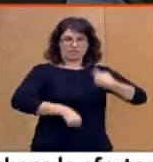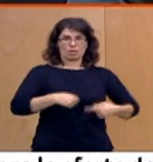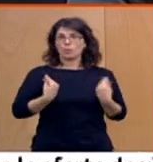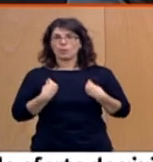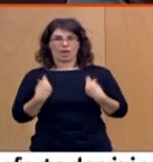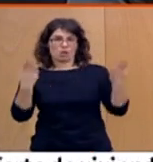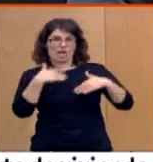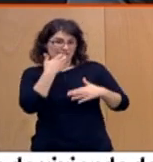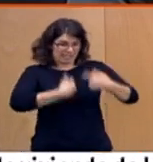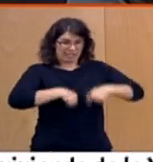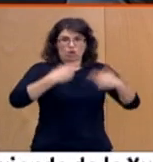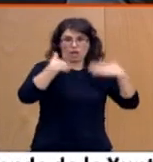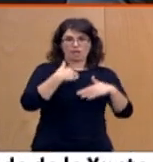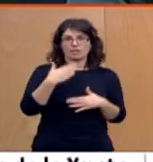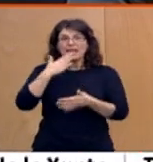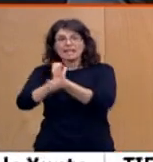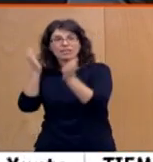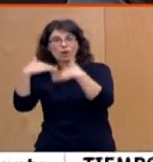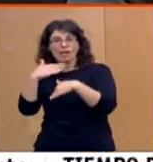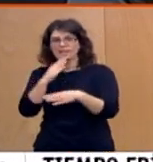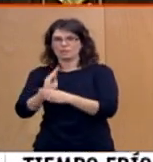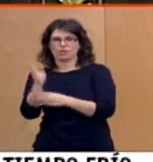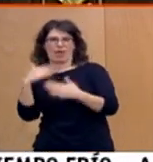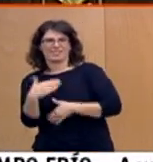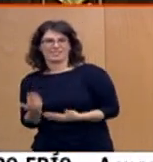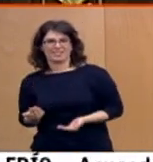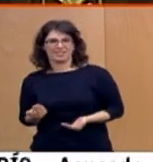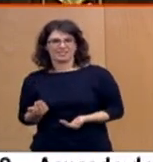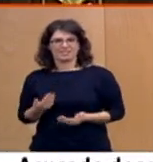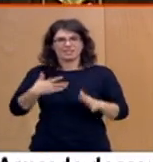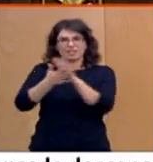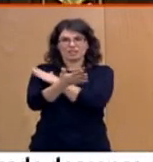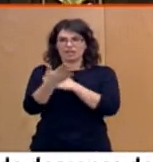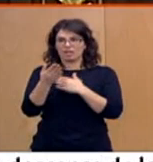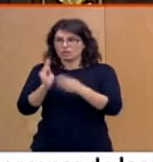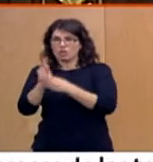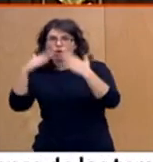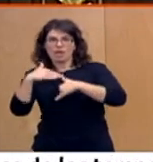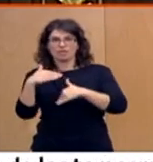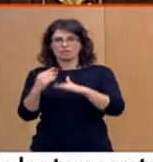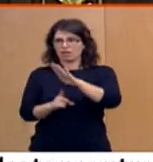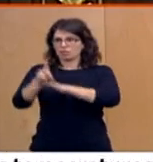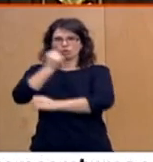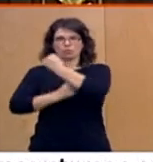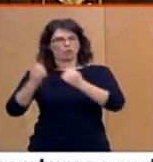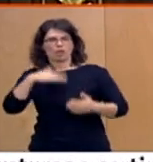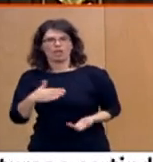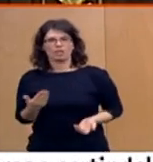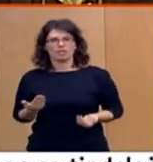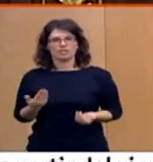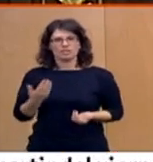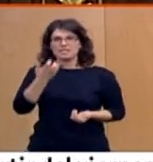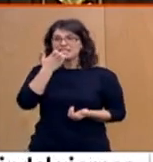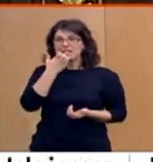no hay inversión. Si no hay inversión, no hay crecimiento económico. Si no hay crecimiento económico, no hay generación de